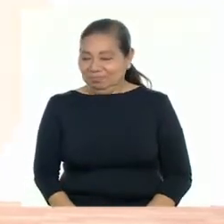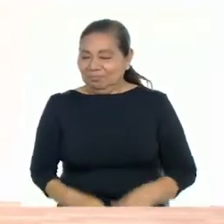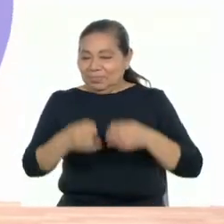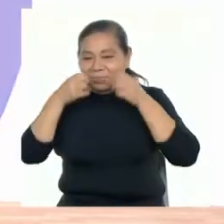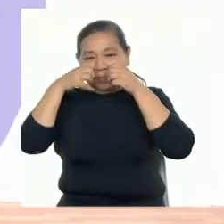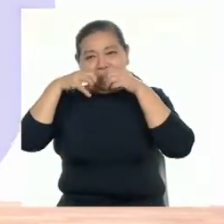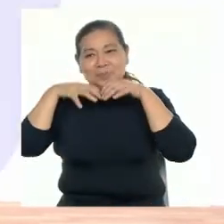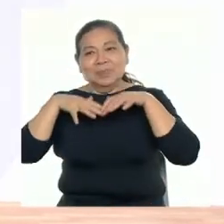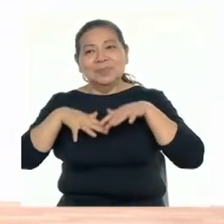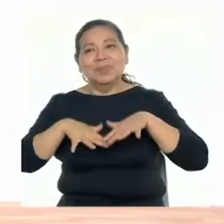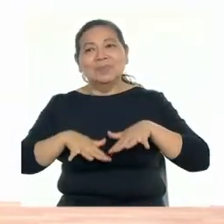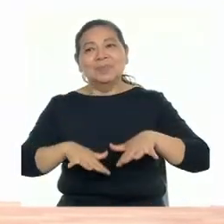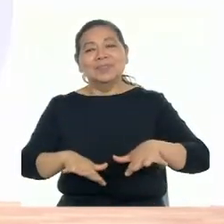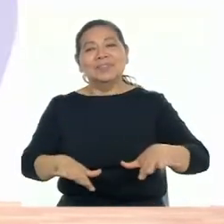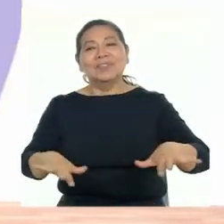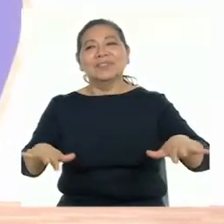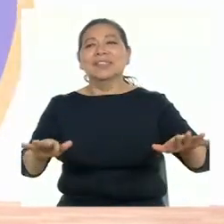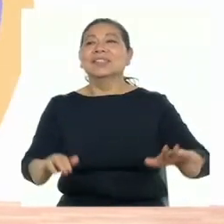¡Inhalamos!